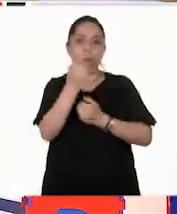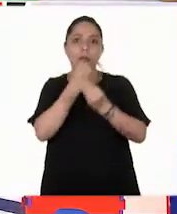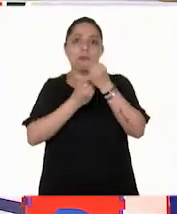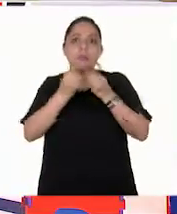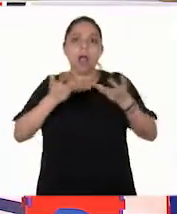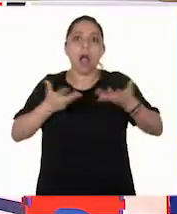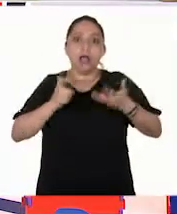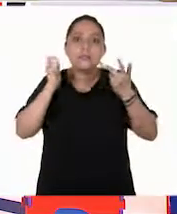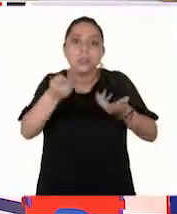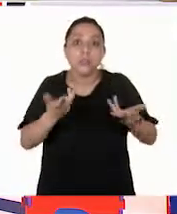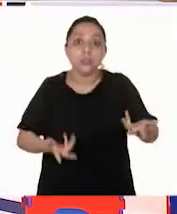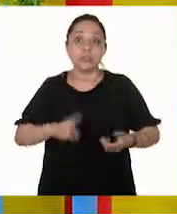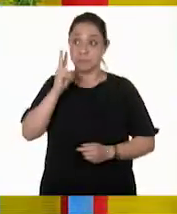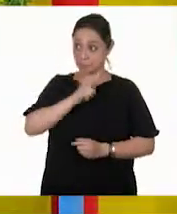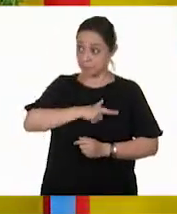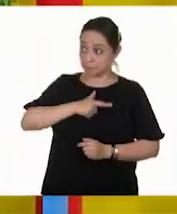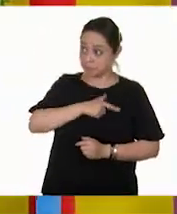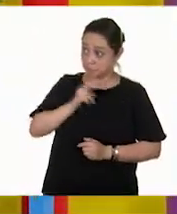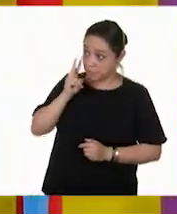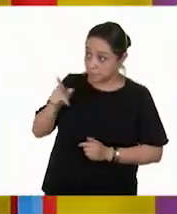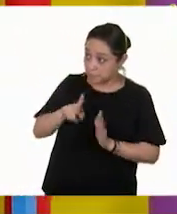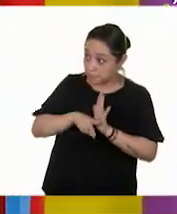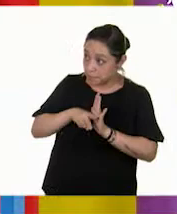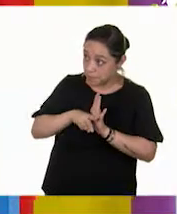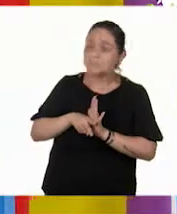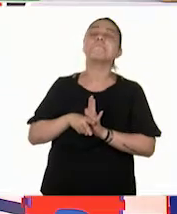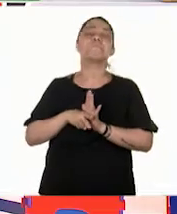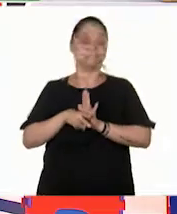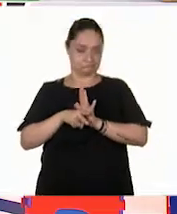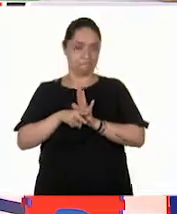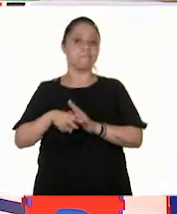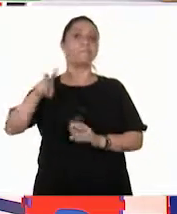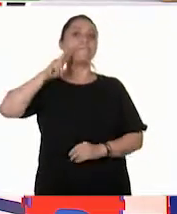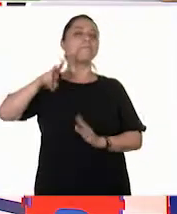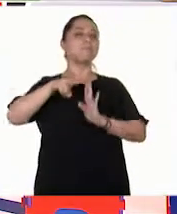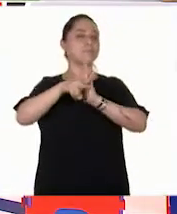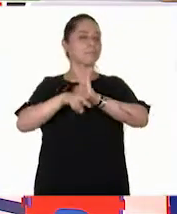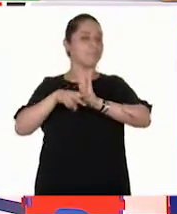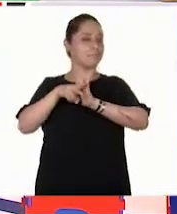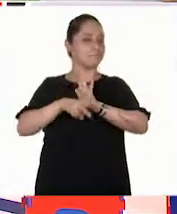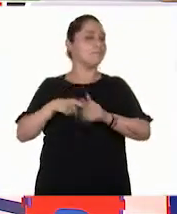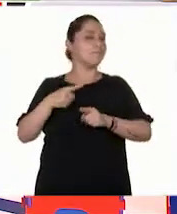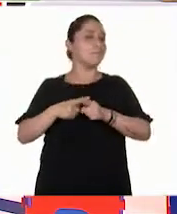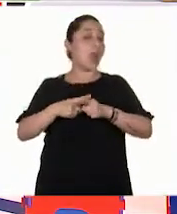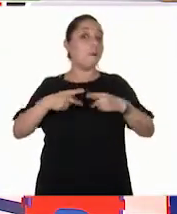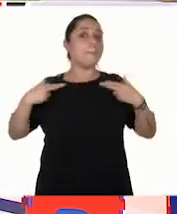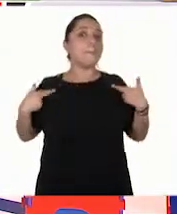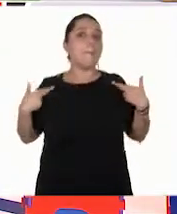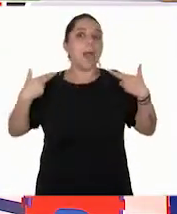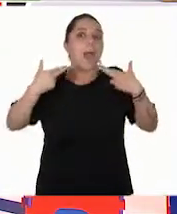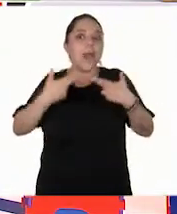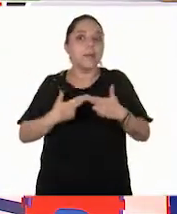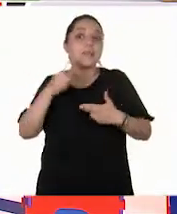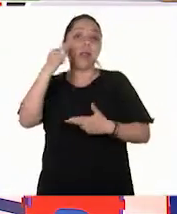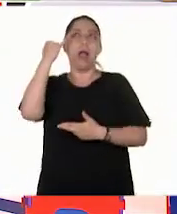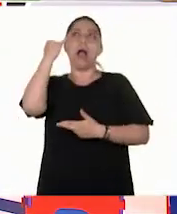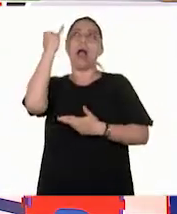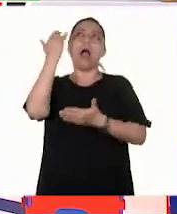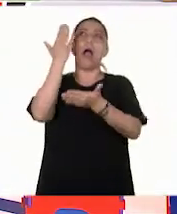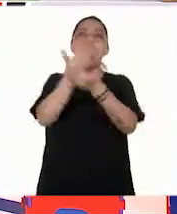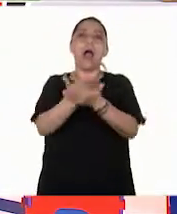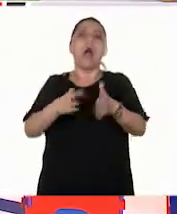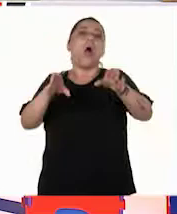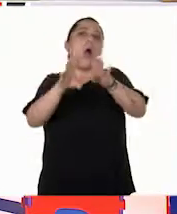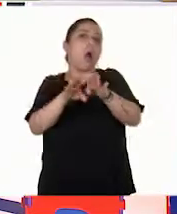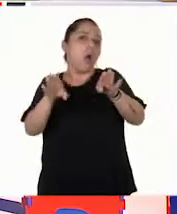Ahora, ¿te gustaría ver un video, Pepe? Sí. Bueno, ¿qué te parece si vamos a ver el video de una maestra donde nos va a proponer algunas acciones